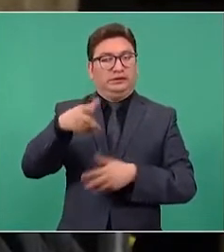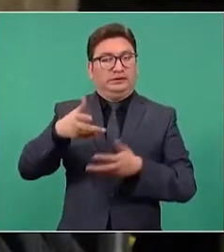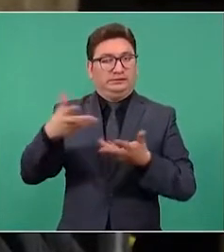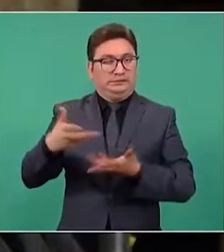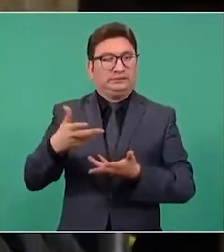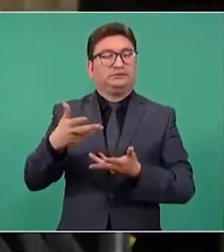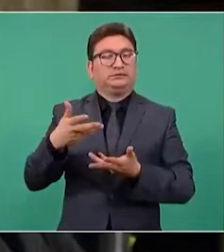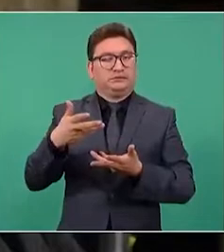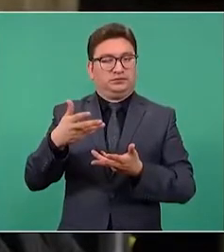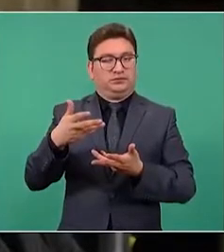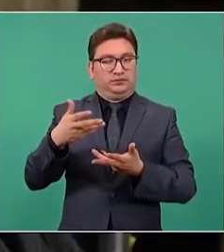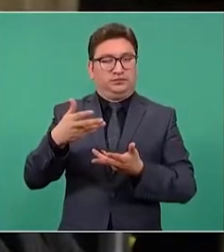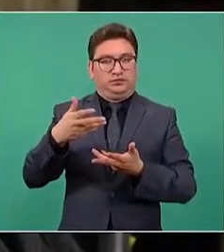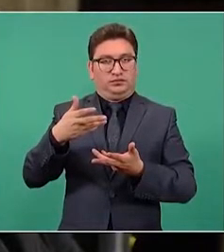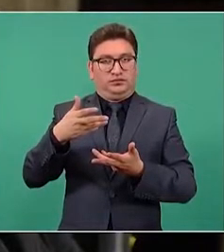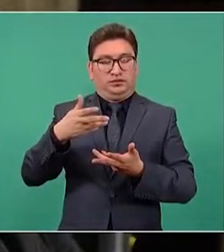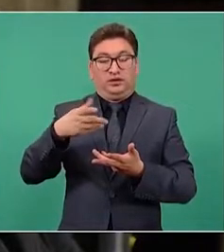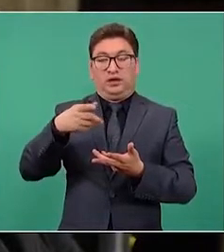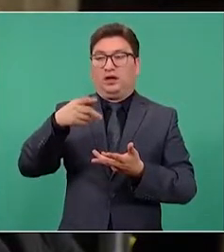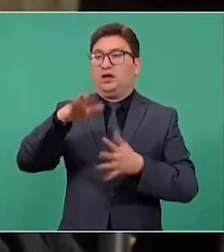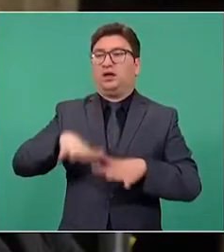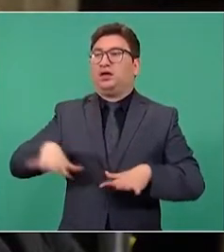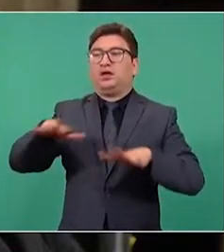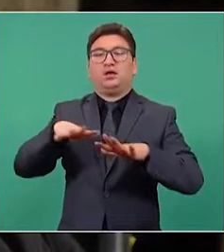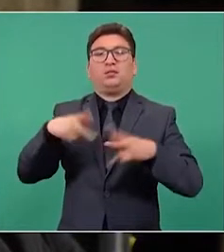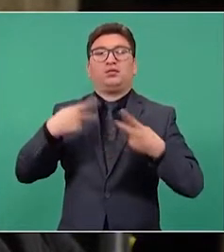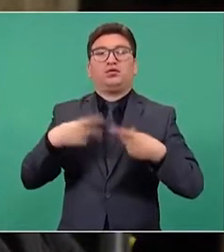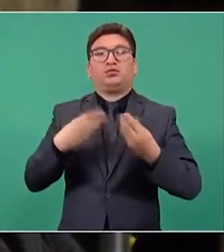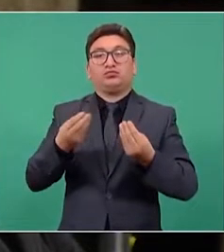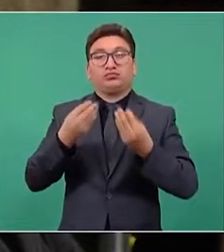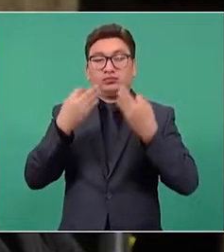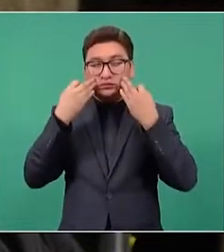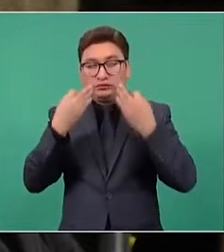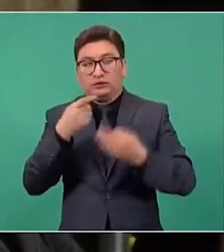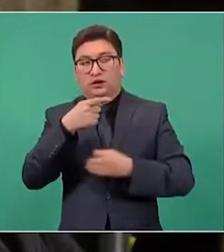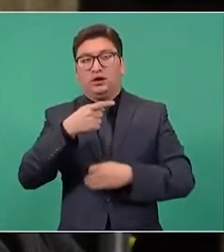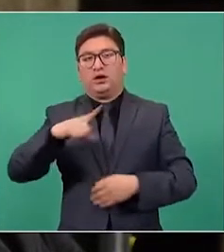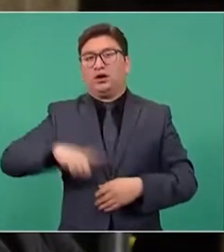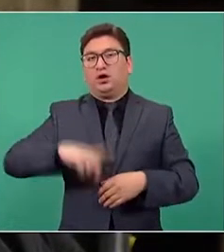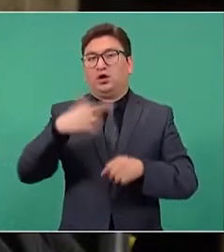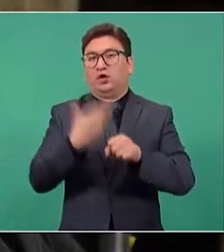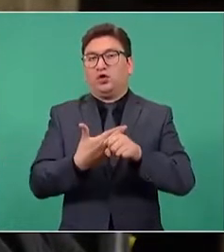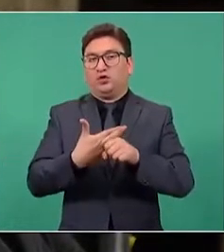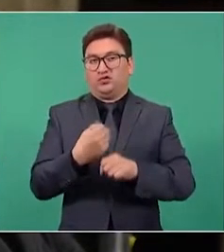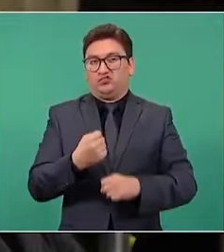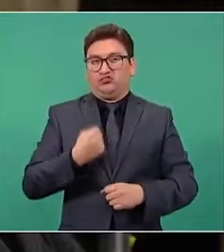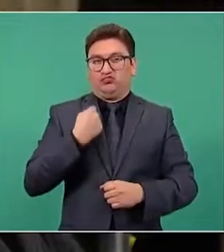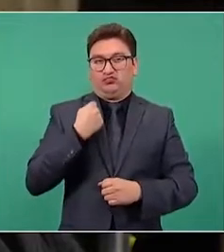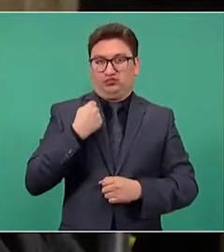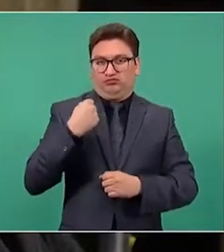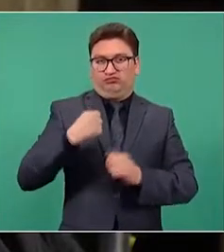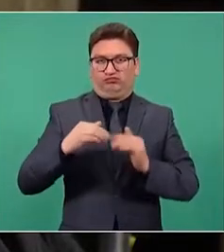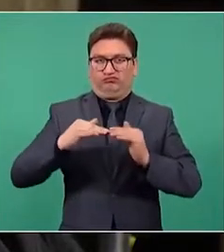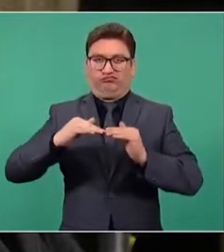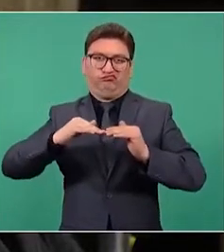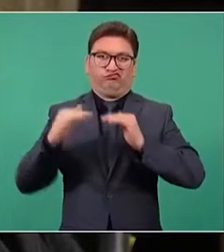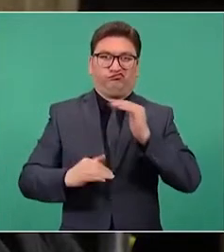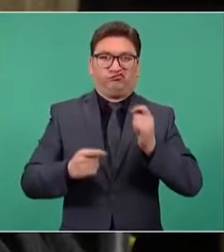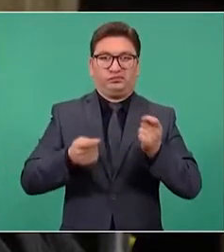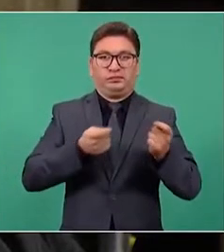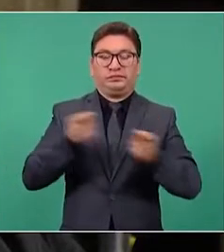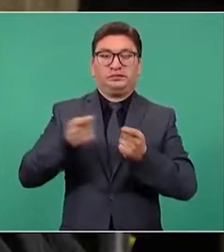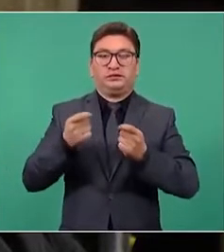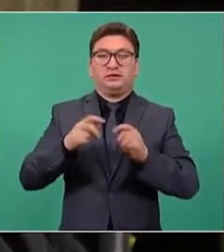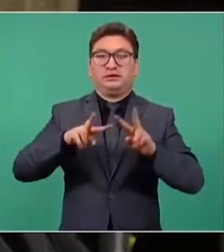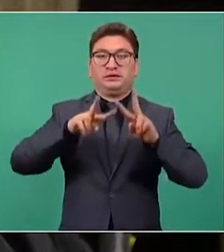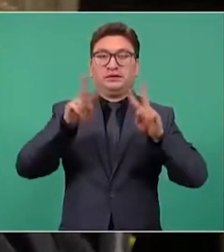sea por los propios gobernados, mucha gente lo ha visto como un gobierno autoritario, un gobierno que no ha resuelto el